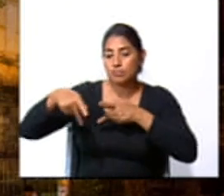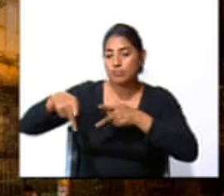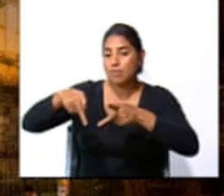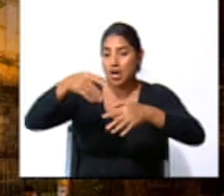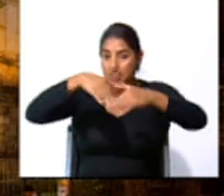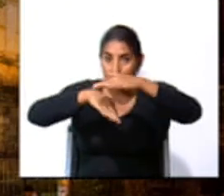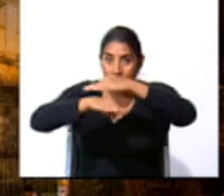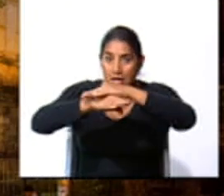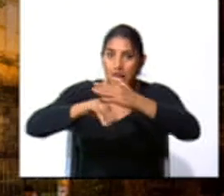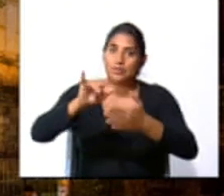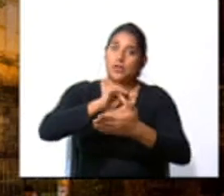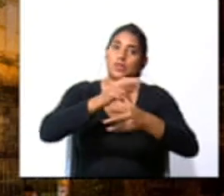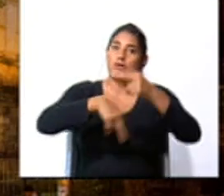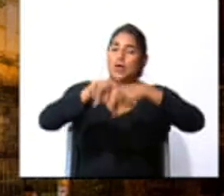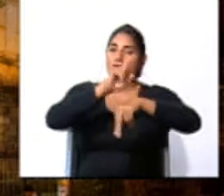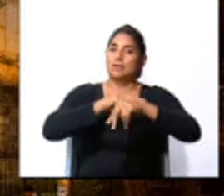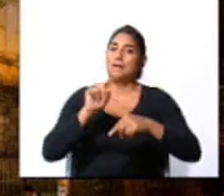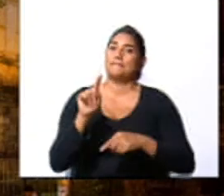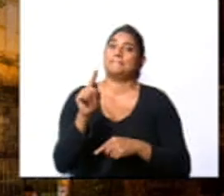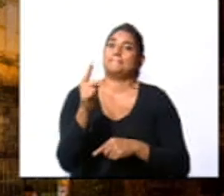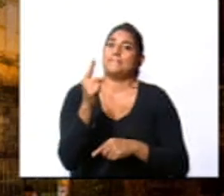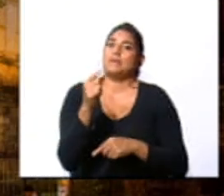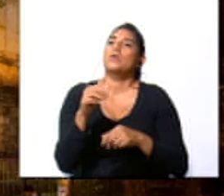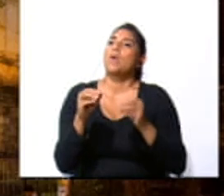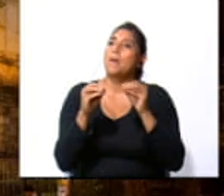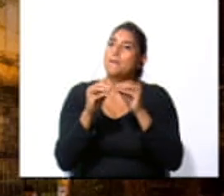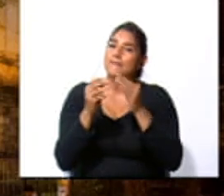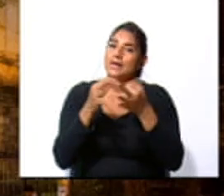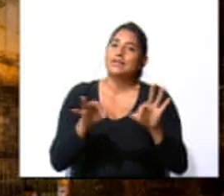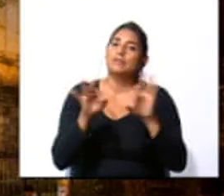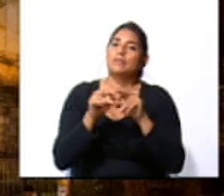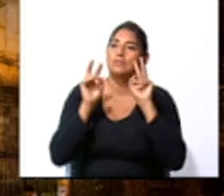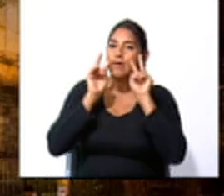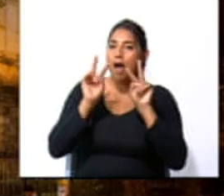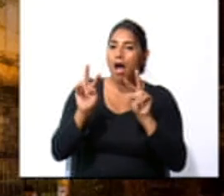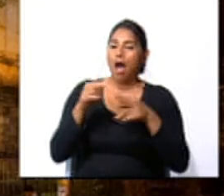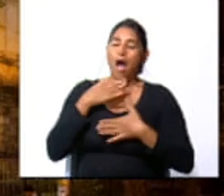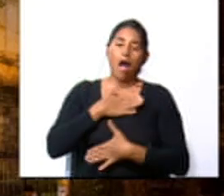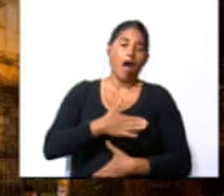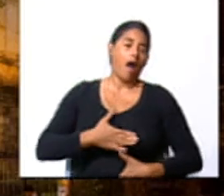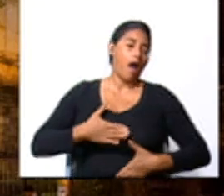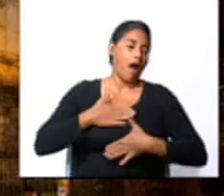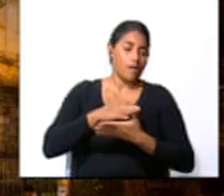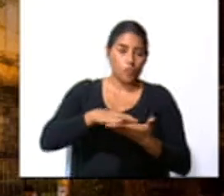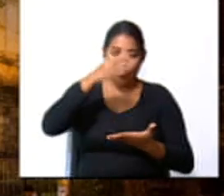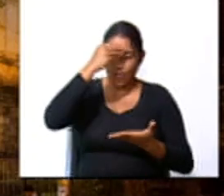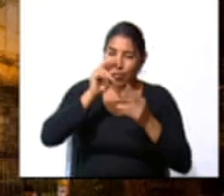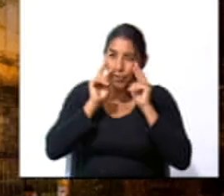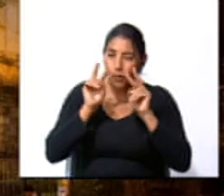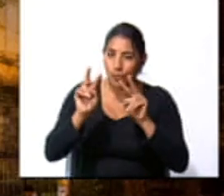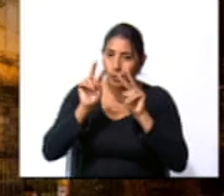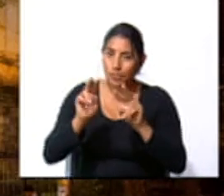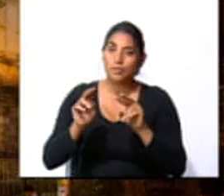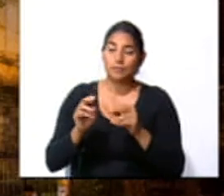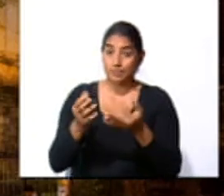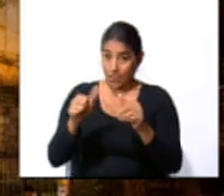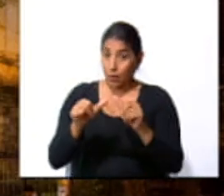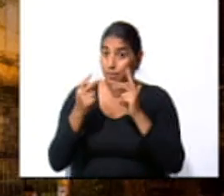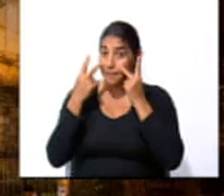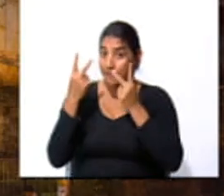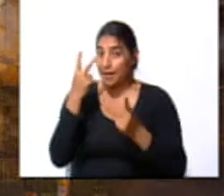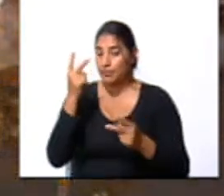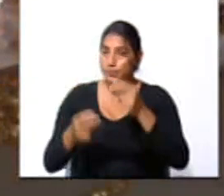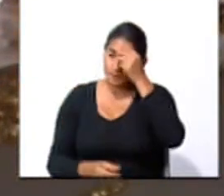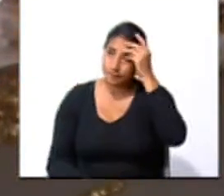y como siempre, primero que nada, hay que disfrutar del texto que vamos a observar. ¿De acuerdo? Veamos.